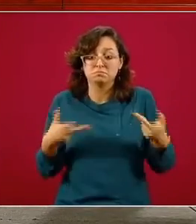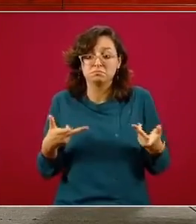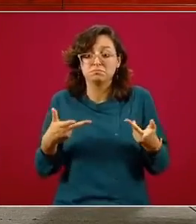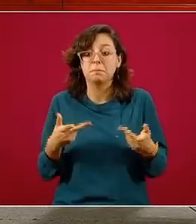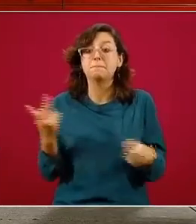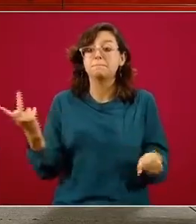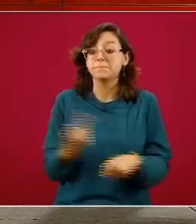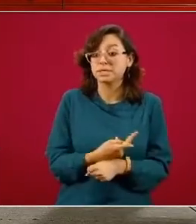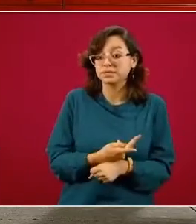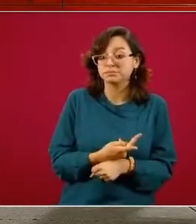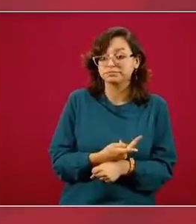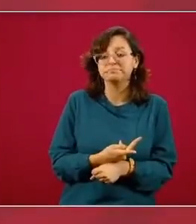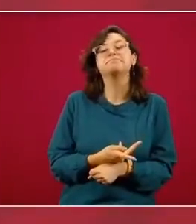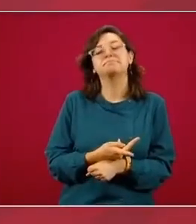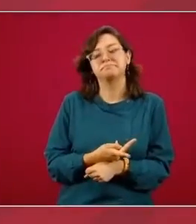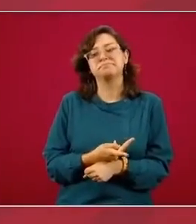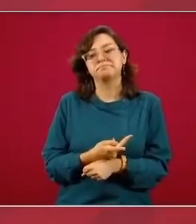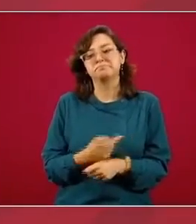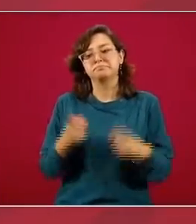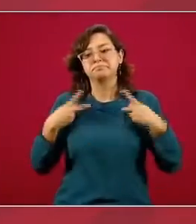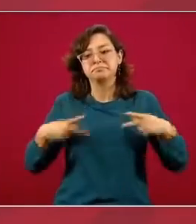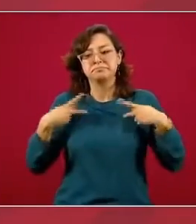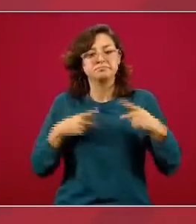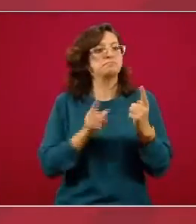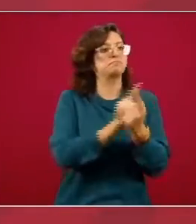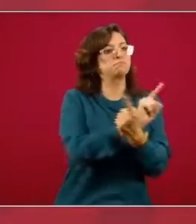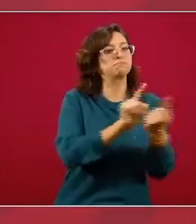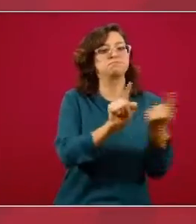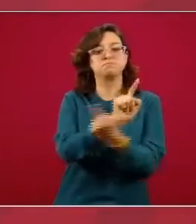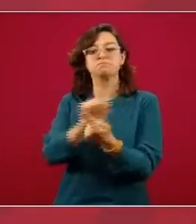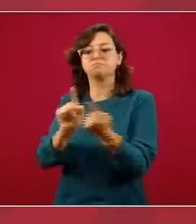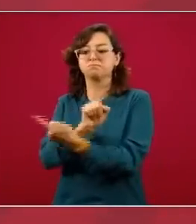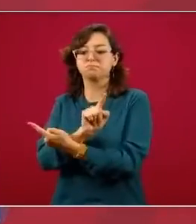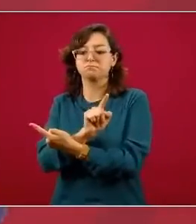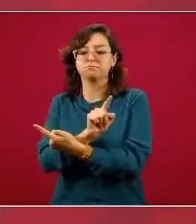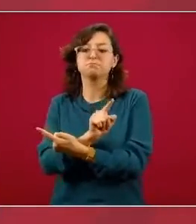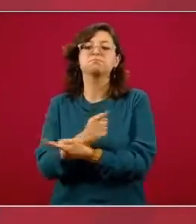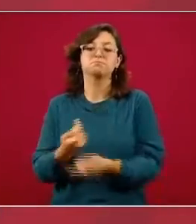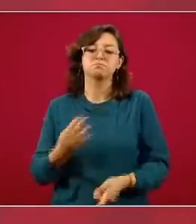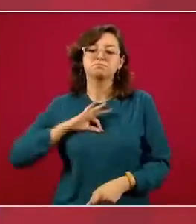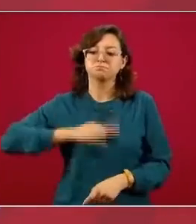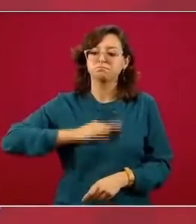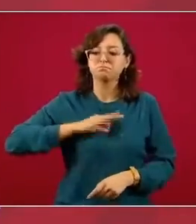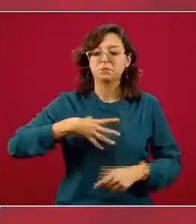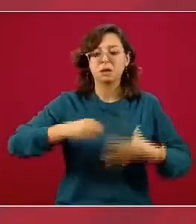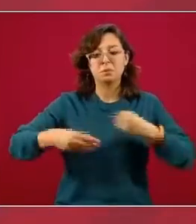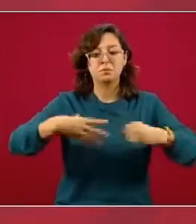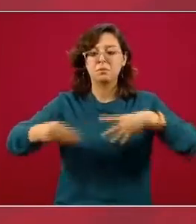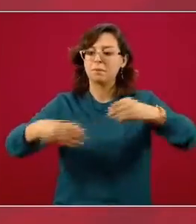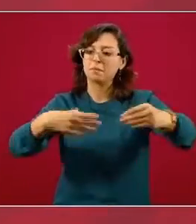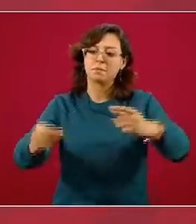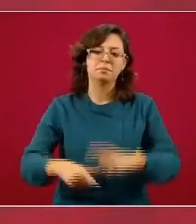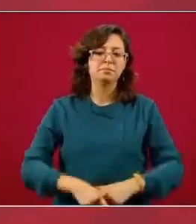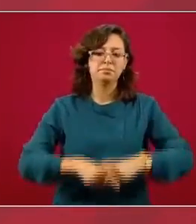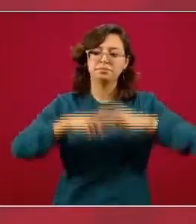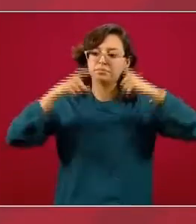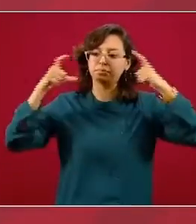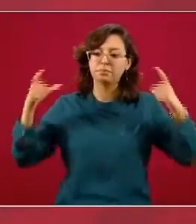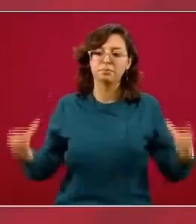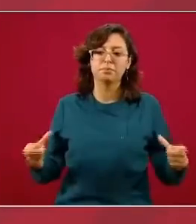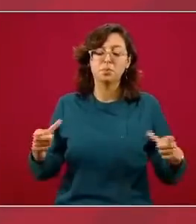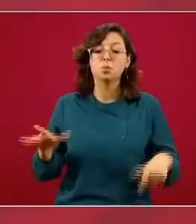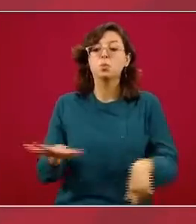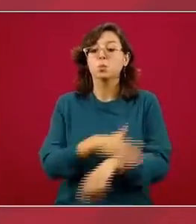aumentará el número de encuentros entre personas y aumentará por lo tanto el número de contagios porque la probabilidad de que se